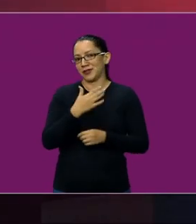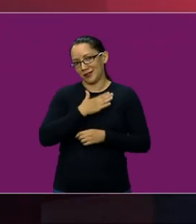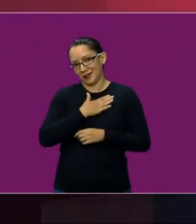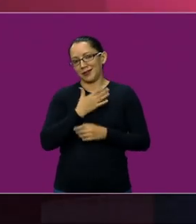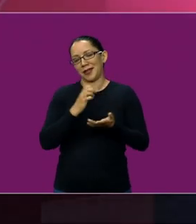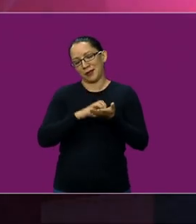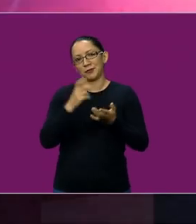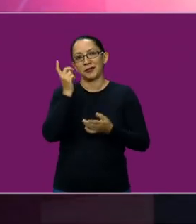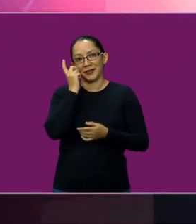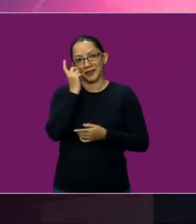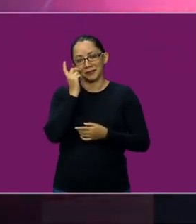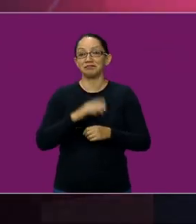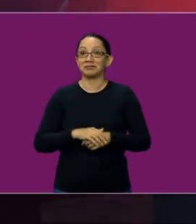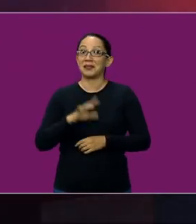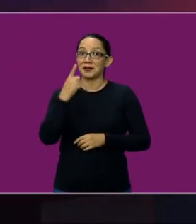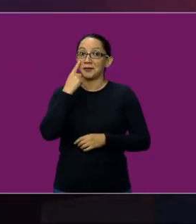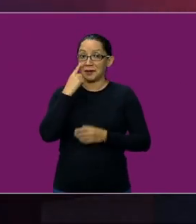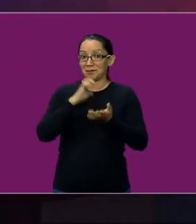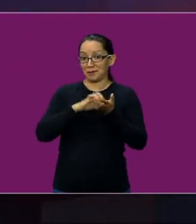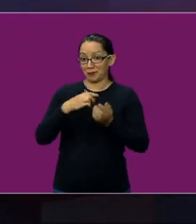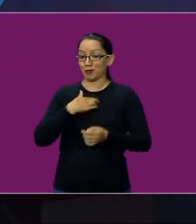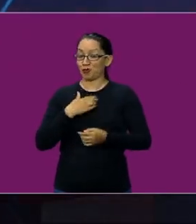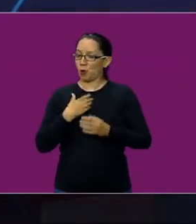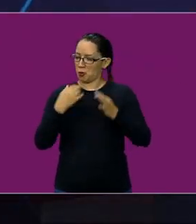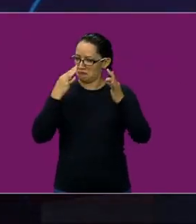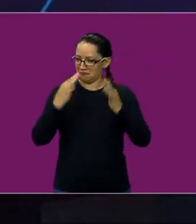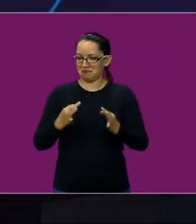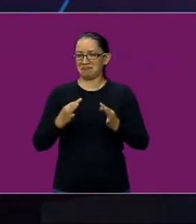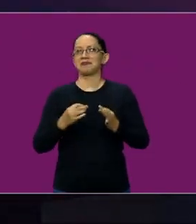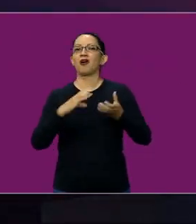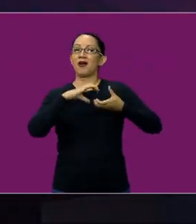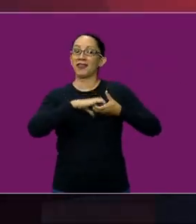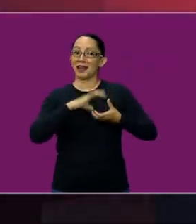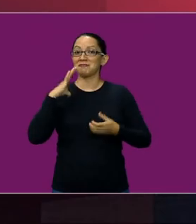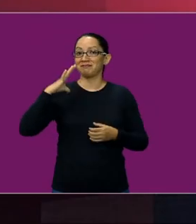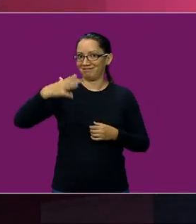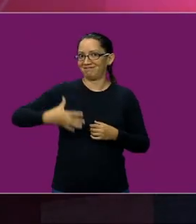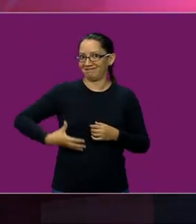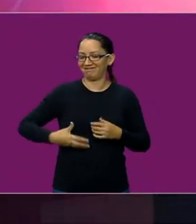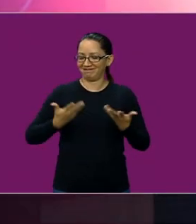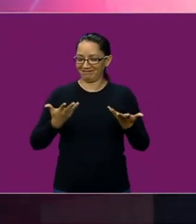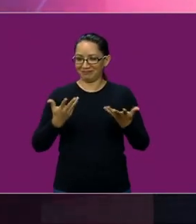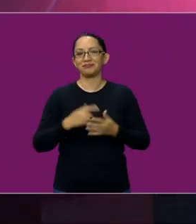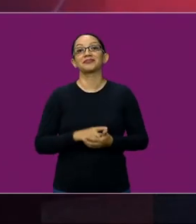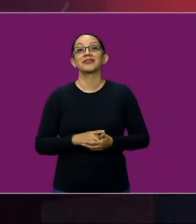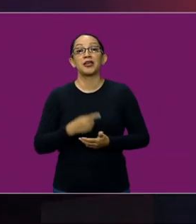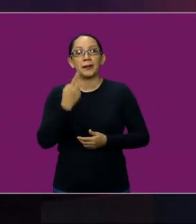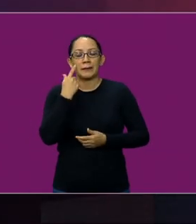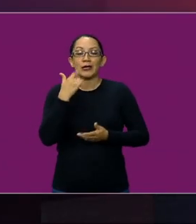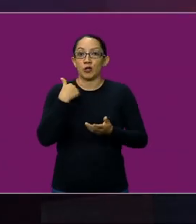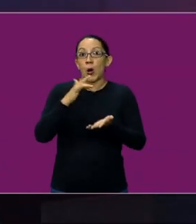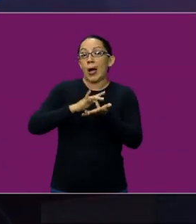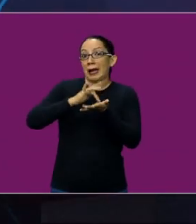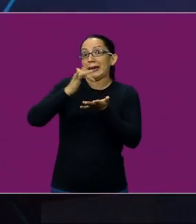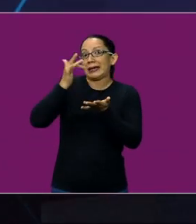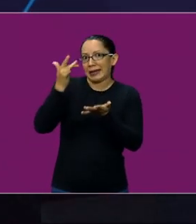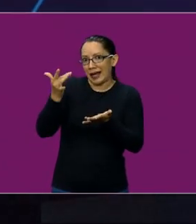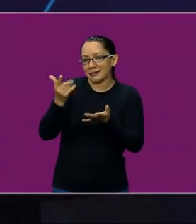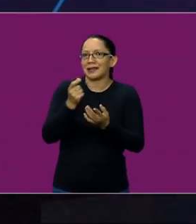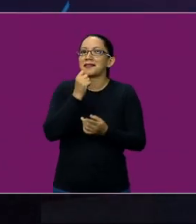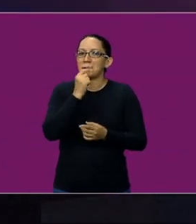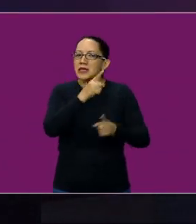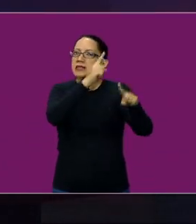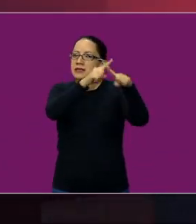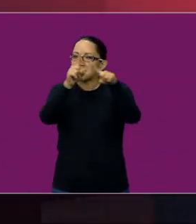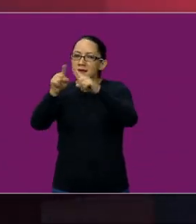traigo la camiseta bien puesta. Gracias y afortunadamente a la sensibilidad de las autoridades, no voy a decir nombres tampoco